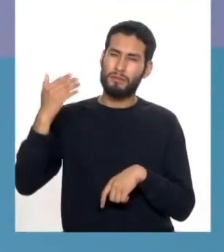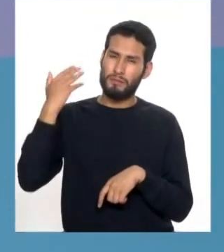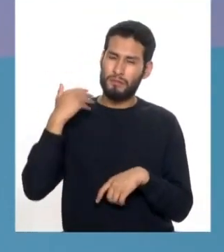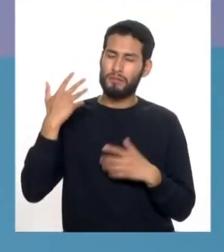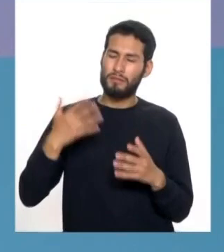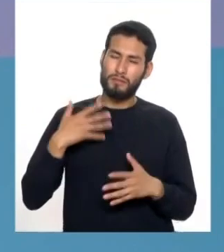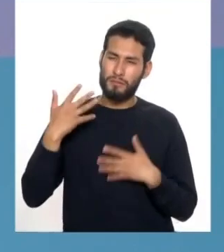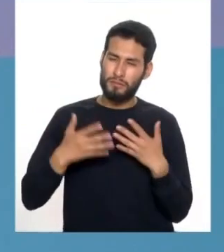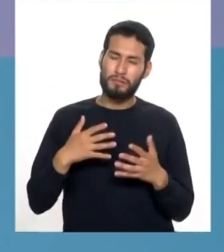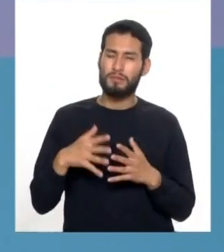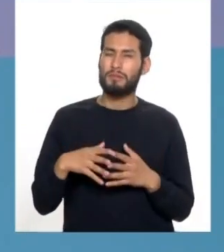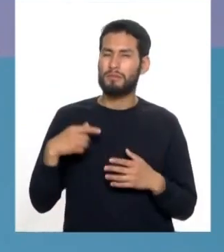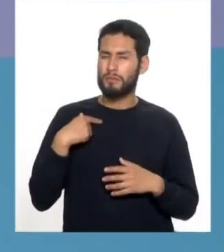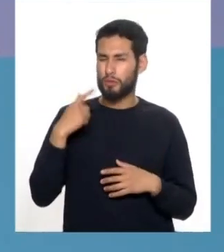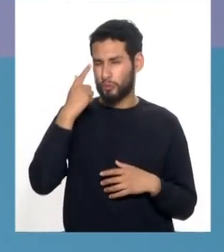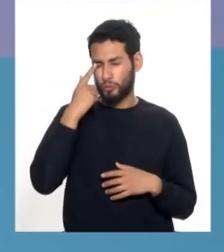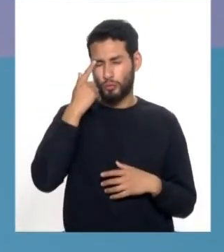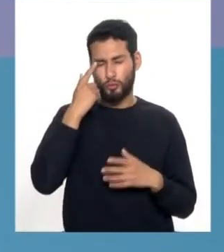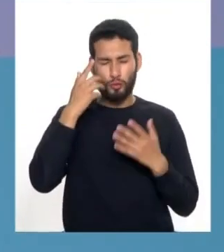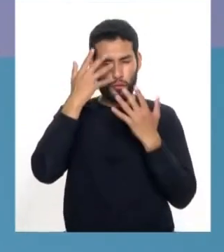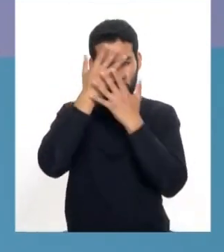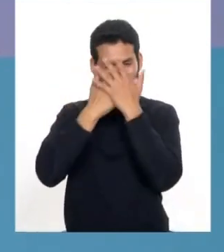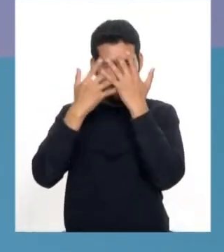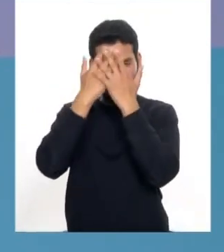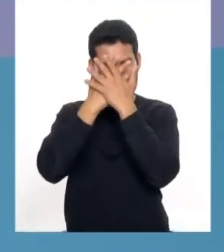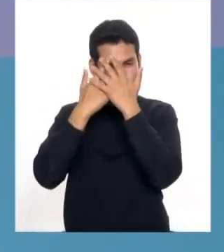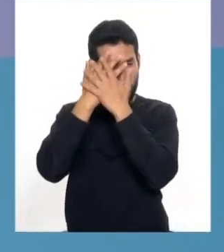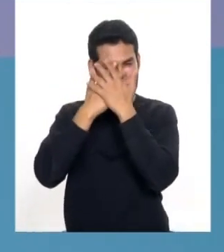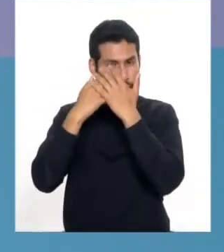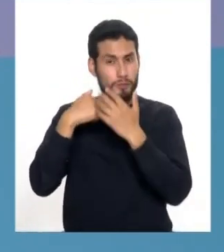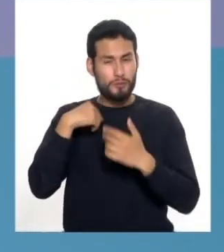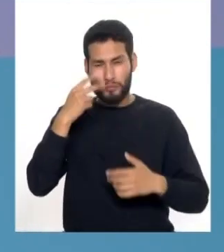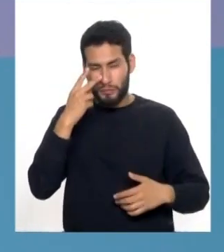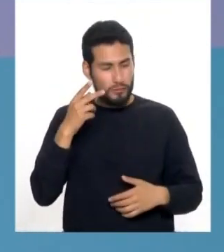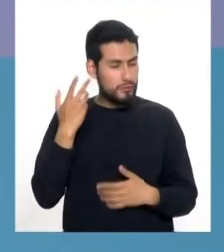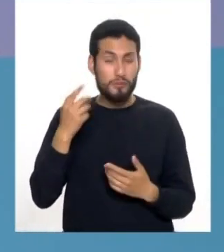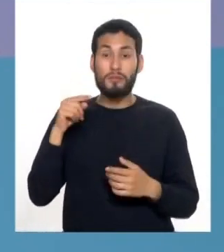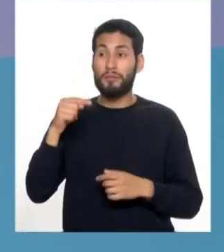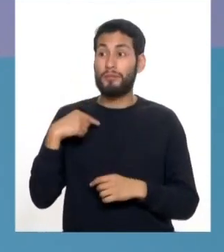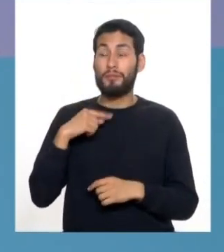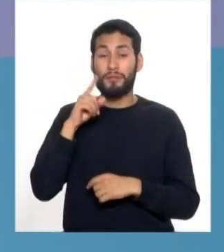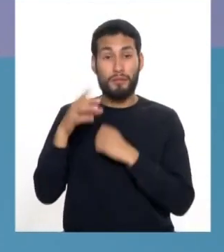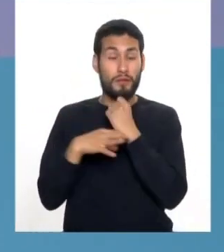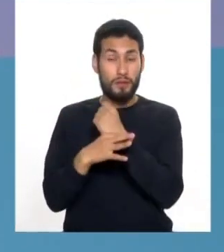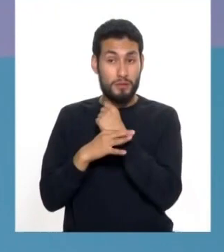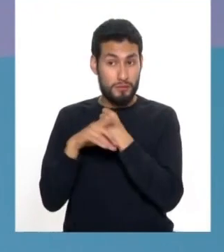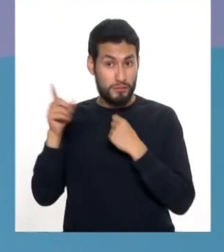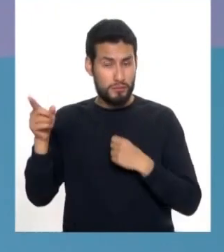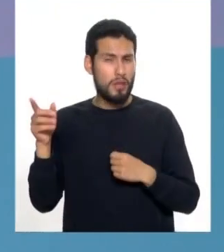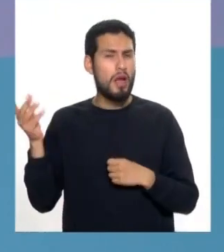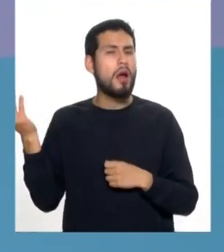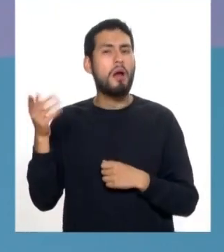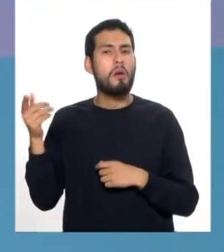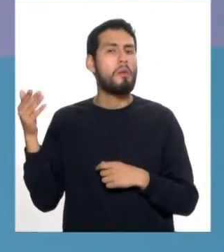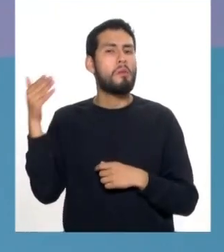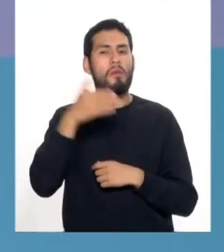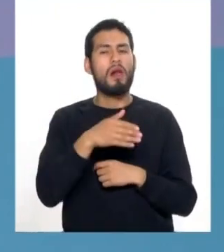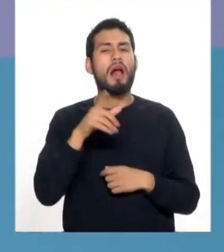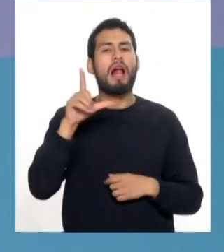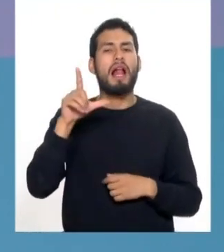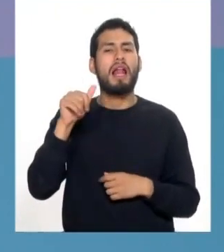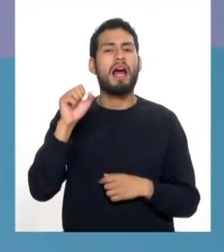nubloso la vista. Regresé al médico y me mandó a que me hagan láser.